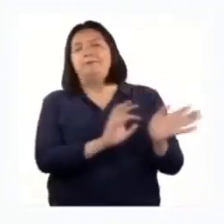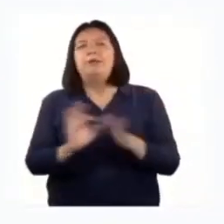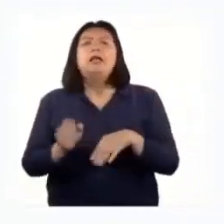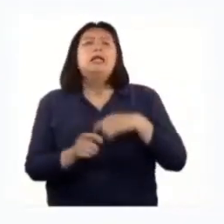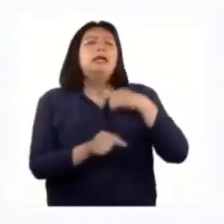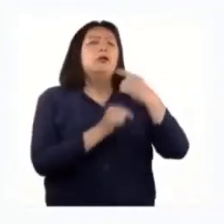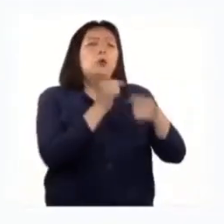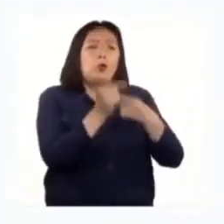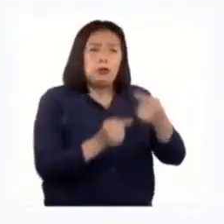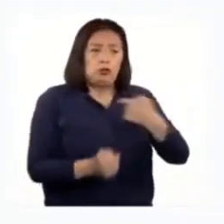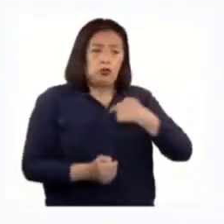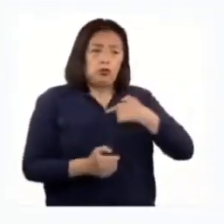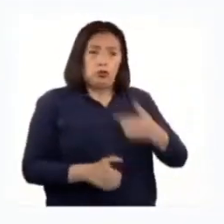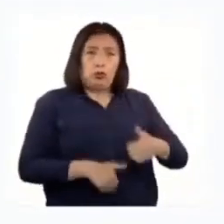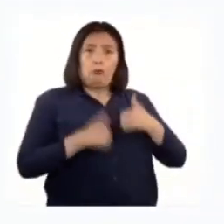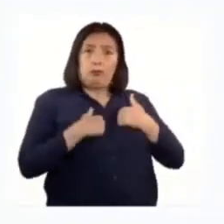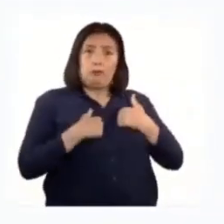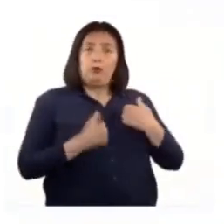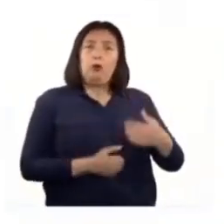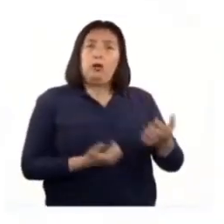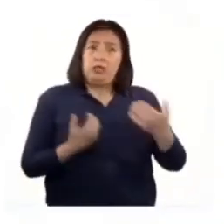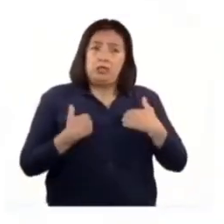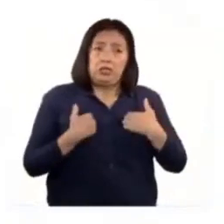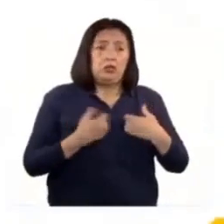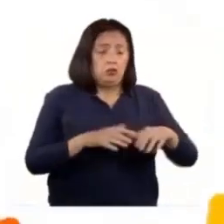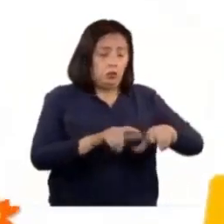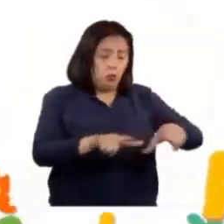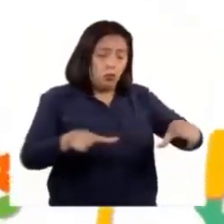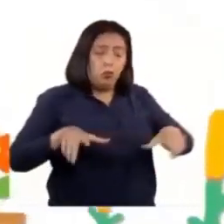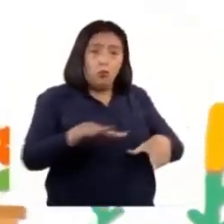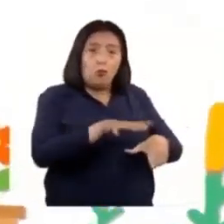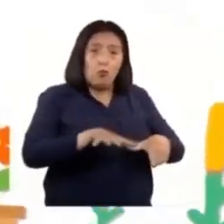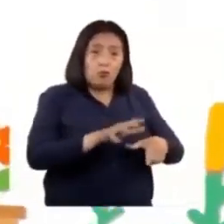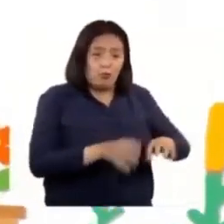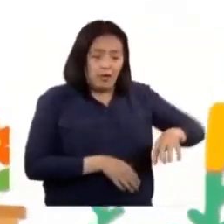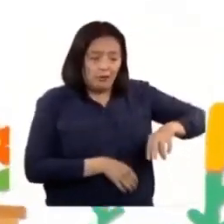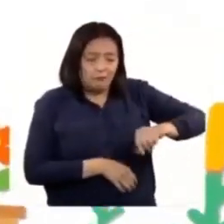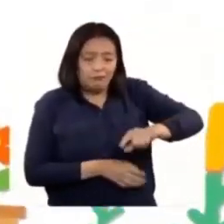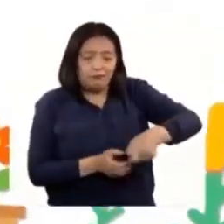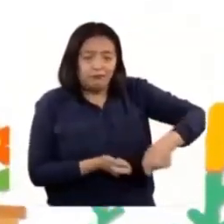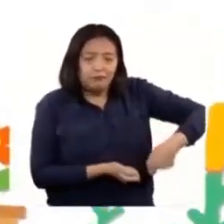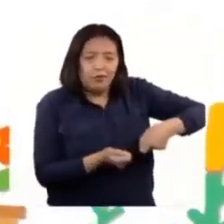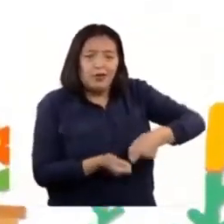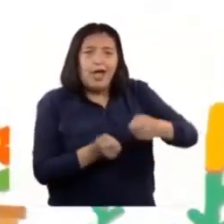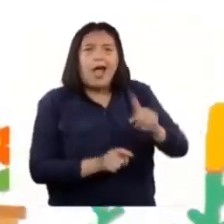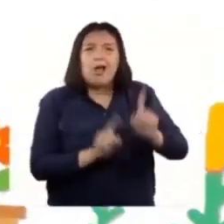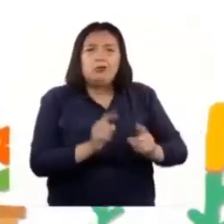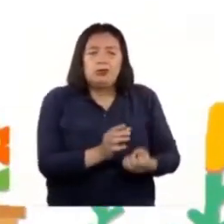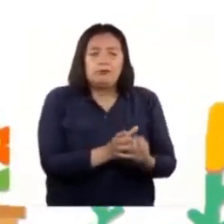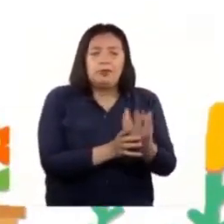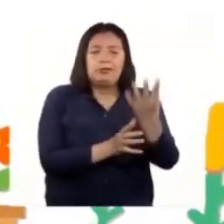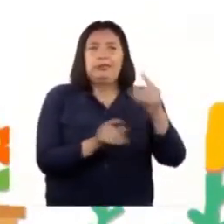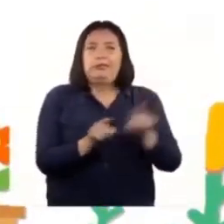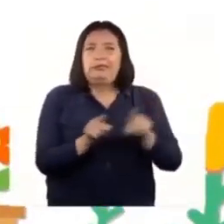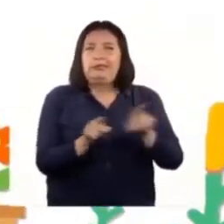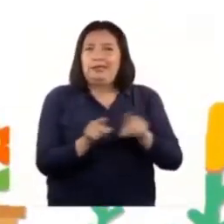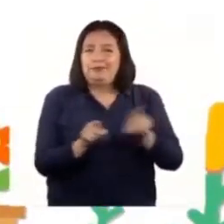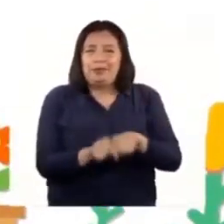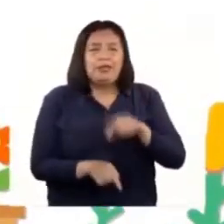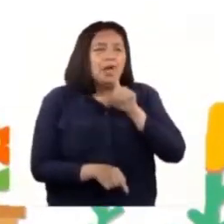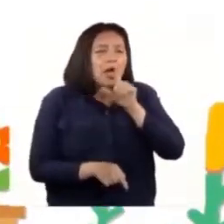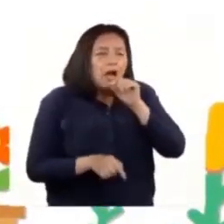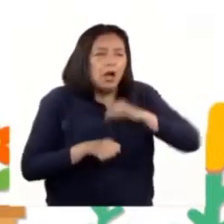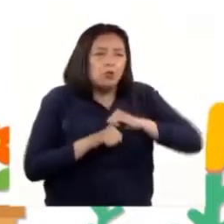cuento que donde vivo tengo un pequeño huerto en el que cultivo algunas plantas y también crío algunas